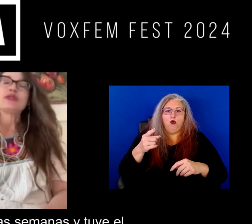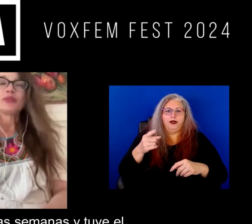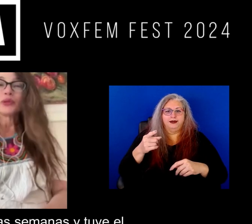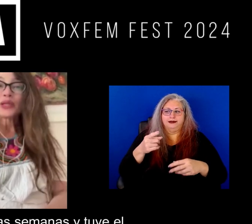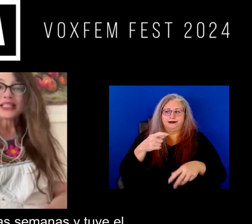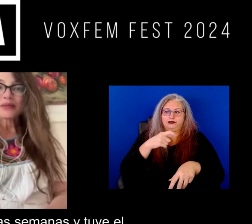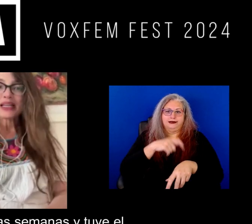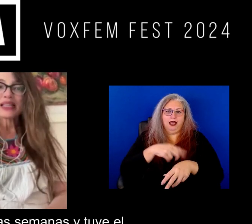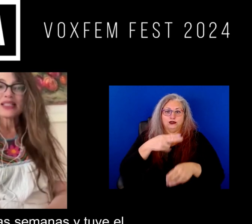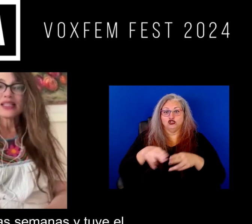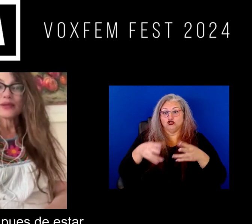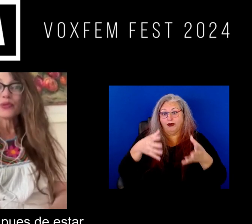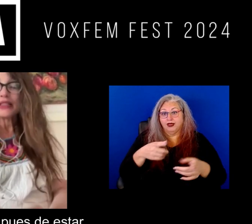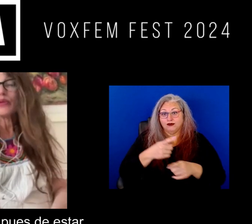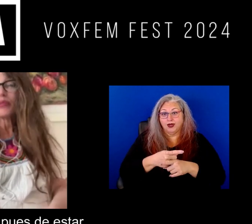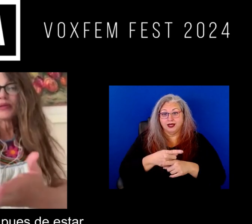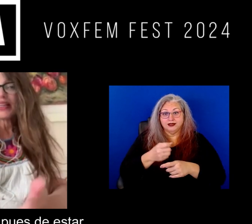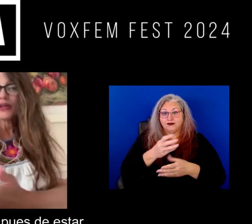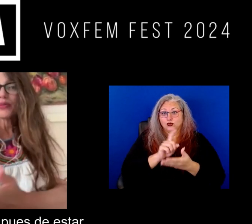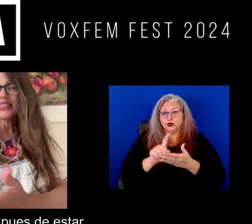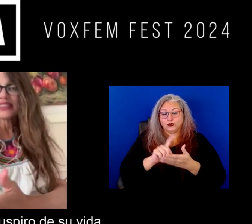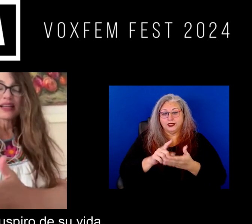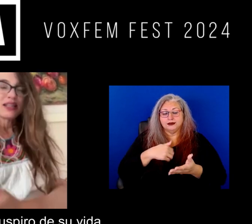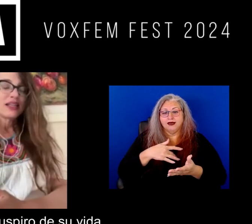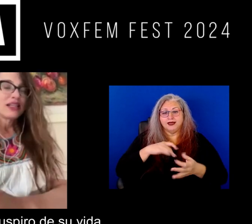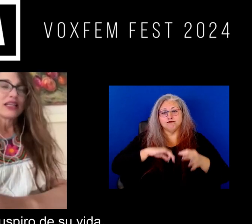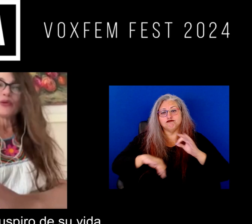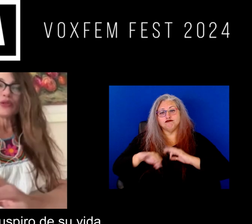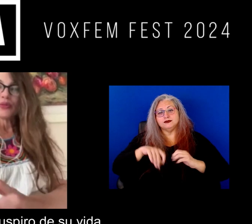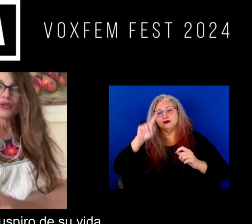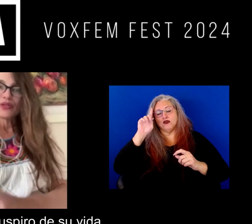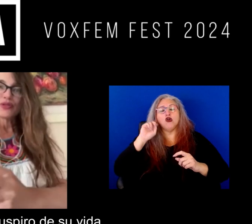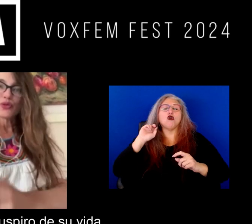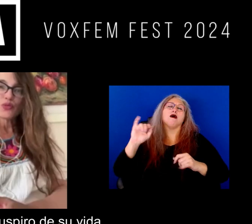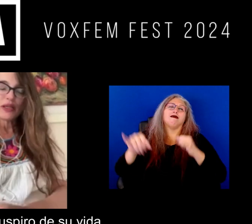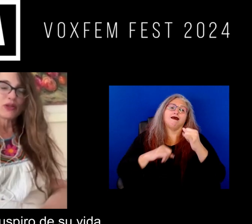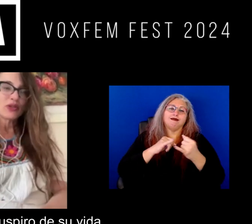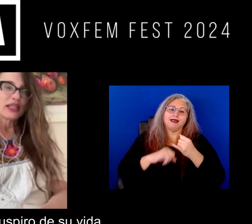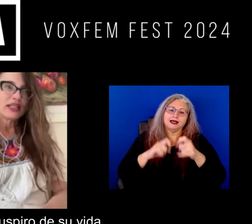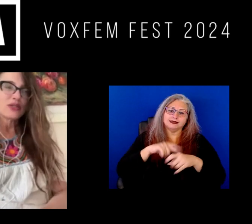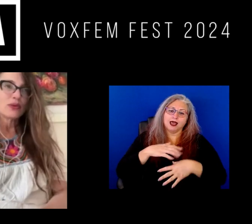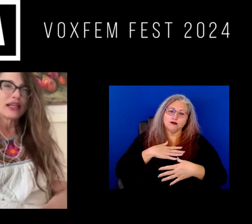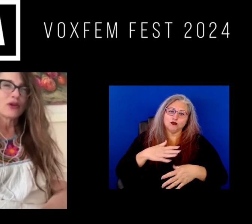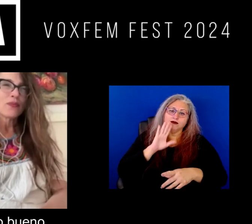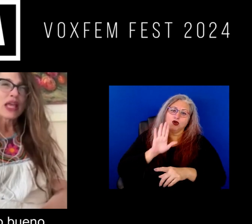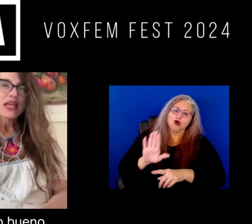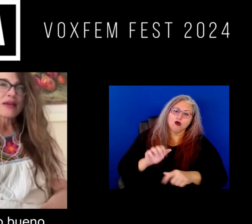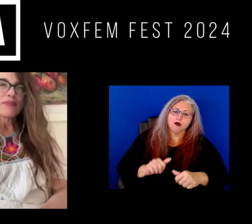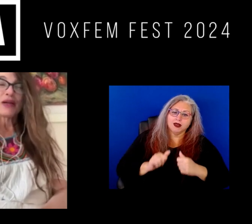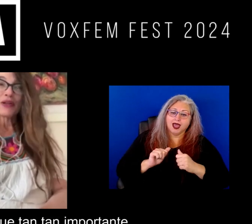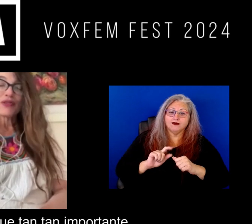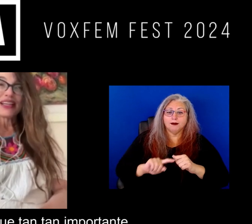poco tiempo ¿no? unas semanas y tuve el privilegio pues de estar en el último suspiro ¿no? de su vida ¿no?